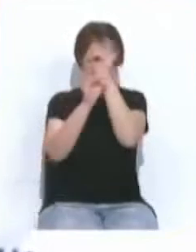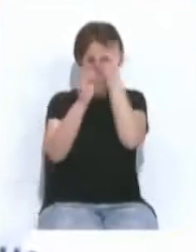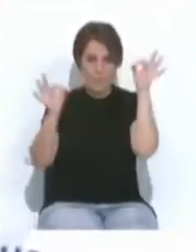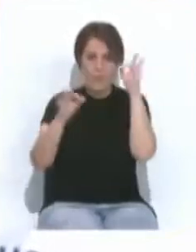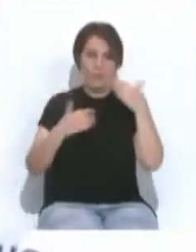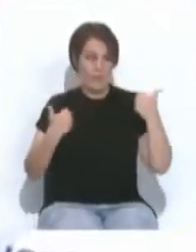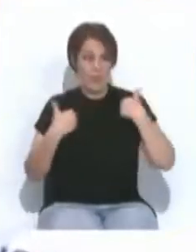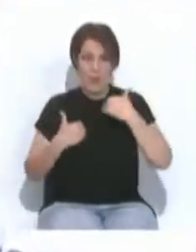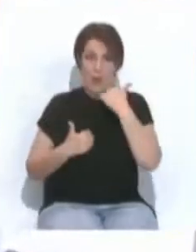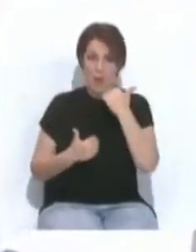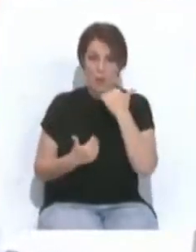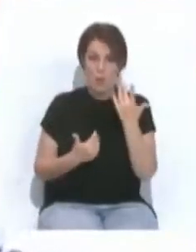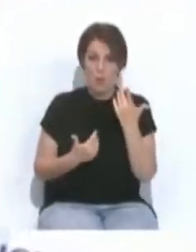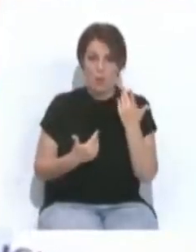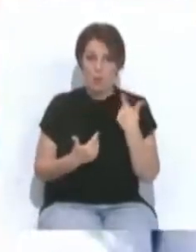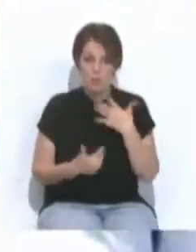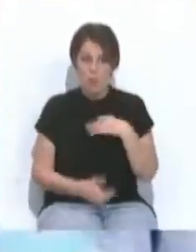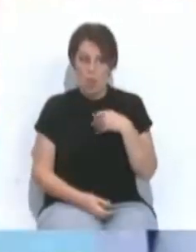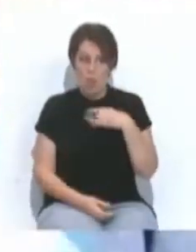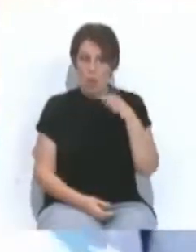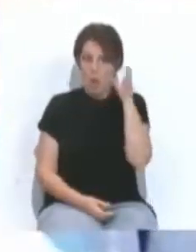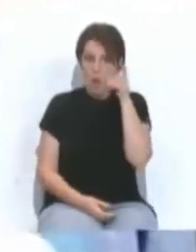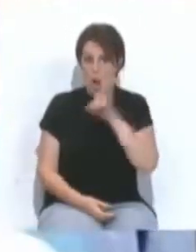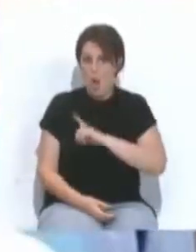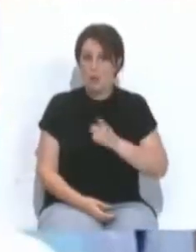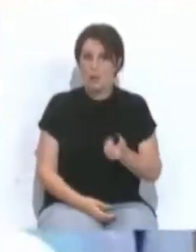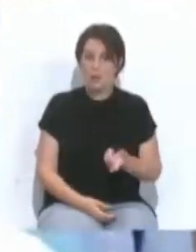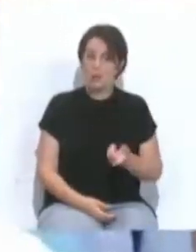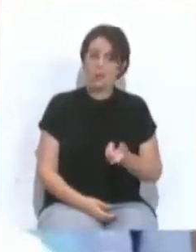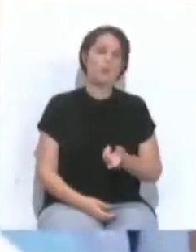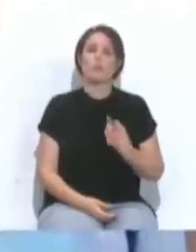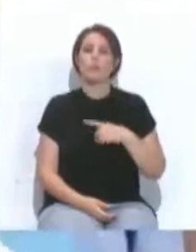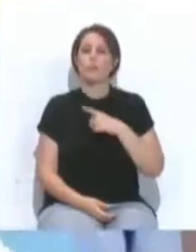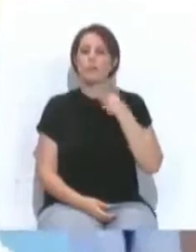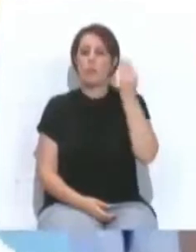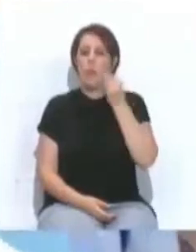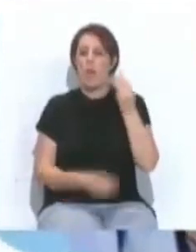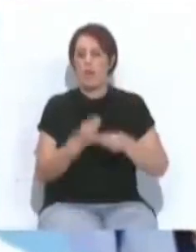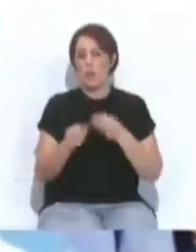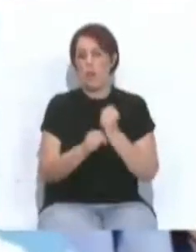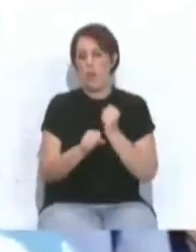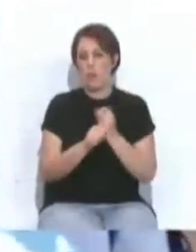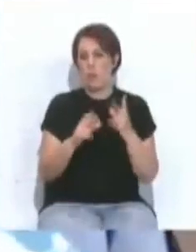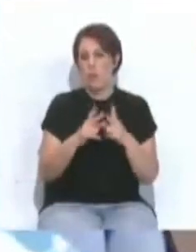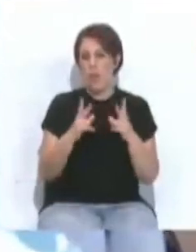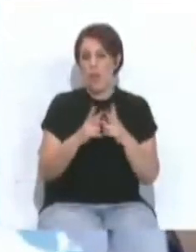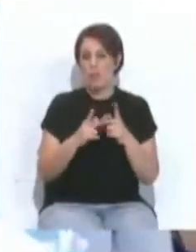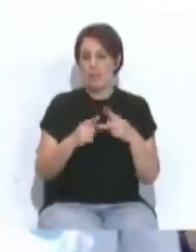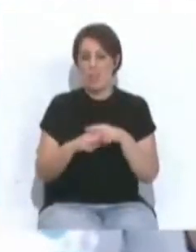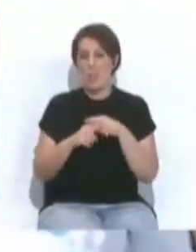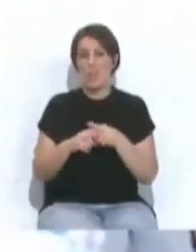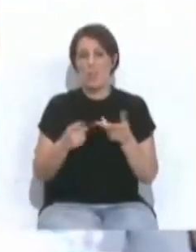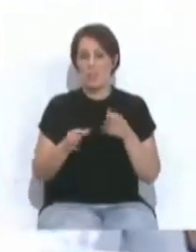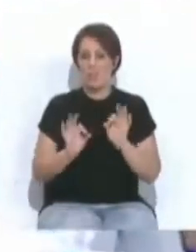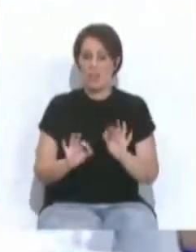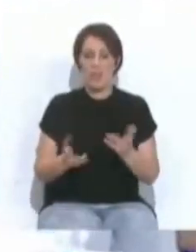algún responsable que se haga eco de esto. Entonces, pues creemos que están haciendo una labor social con estos talleres y que